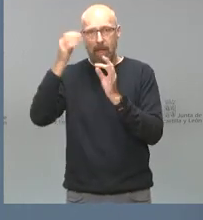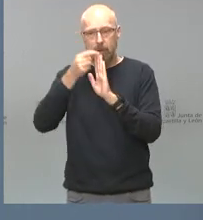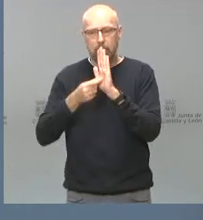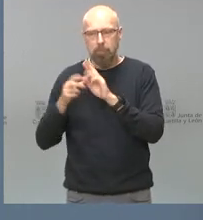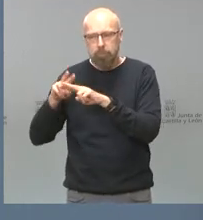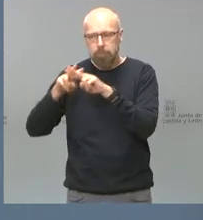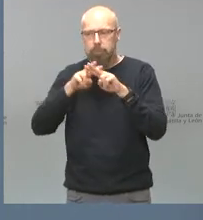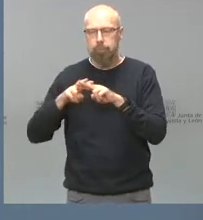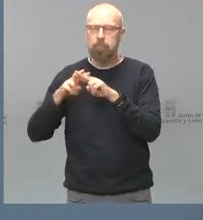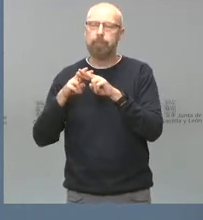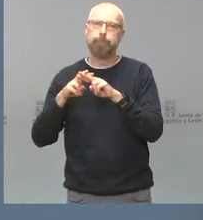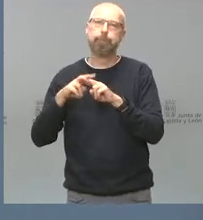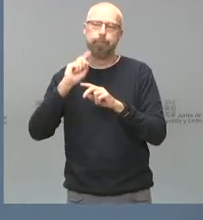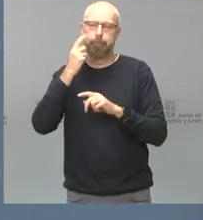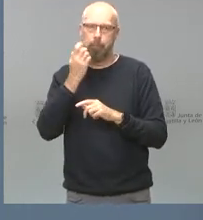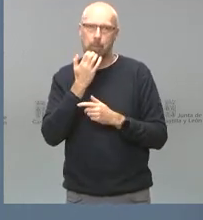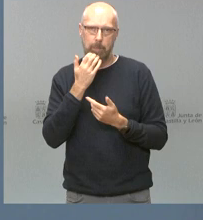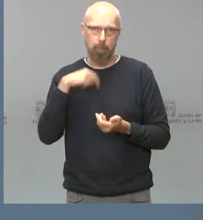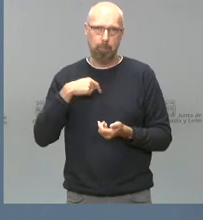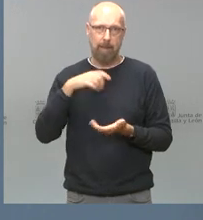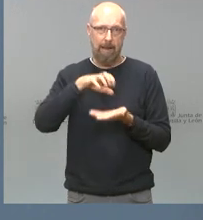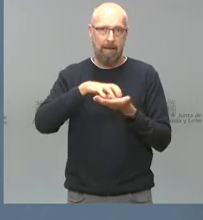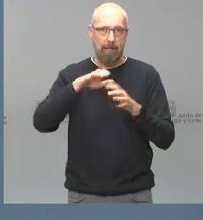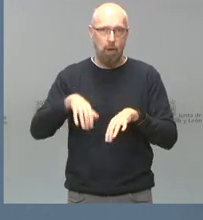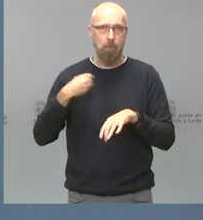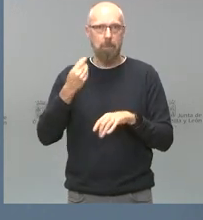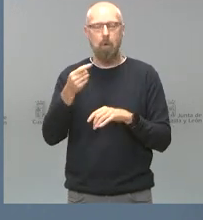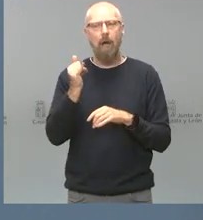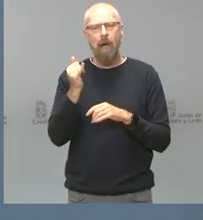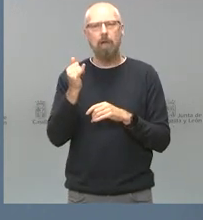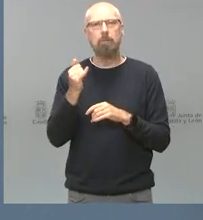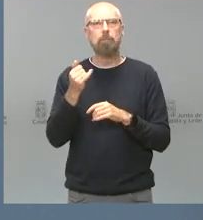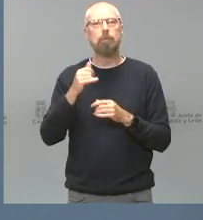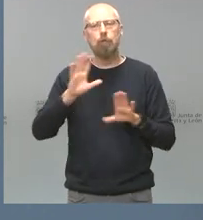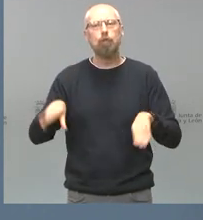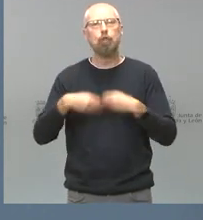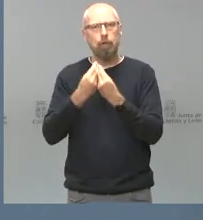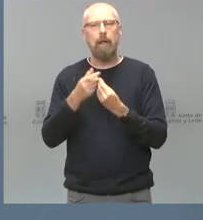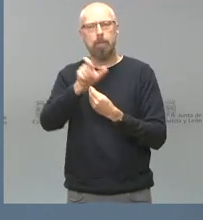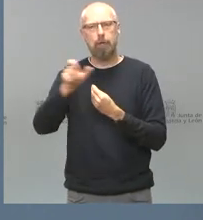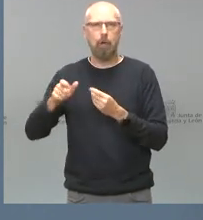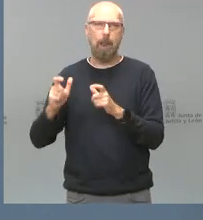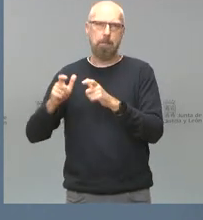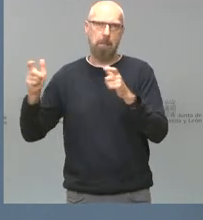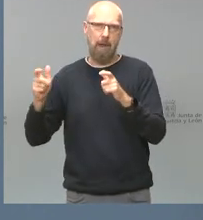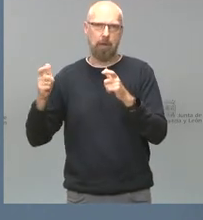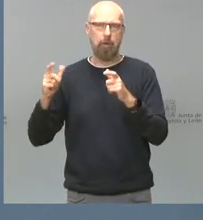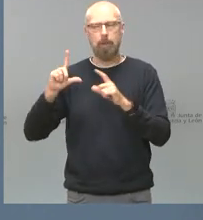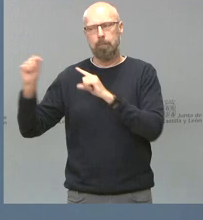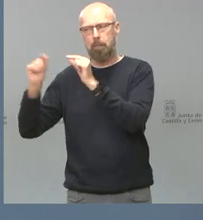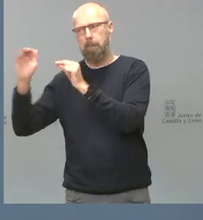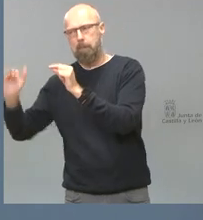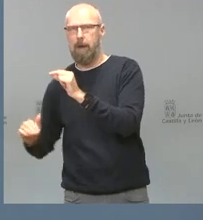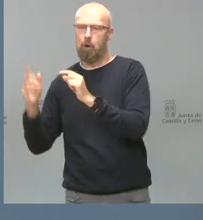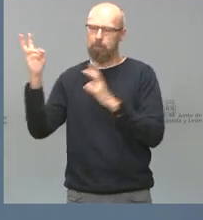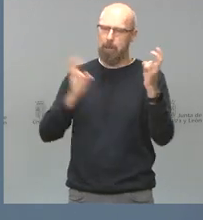algunos elementos. Lo primero es que en Castilla y León el saldo migratorio es positivo, vienen más personas de las que se van, hay nuevos ciudadanos en